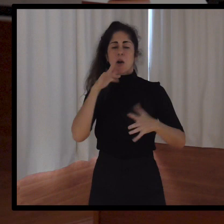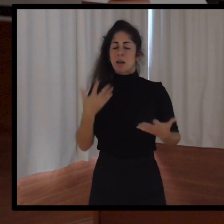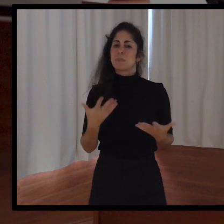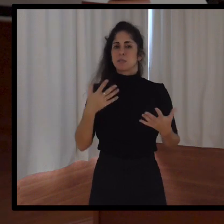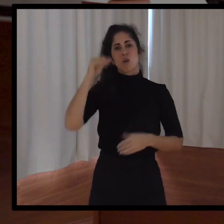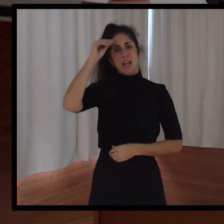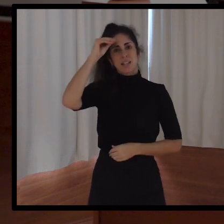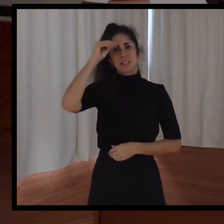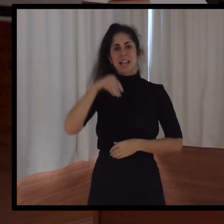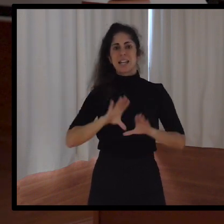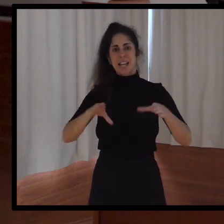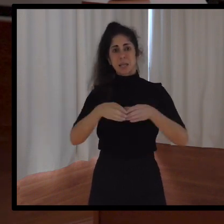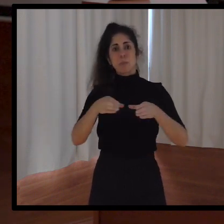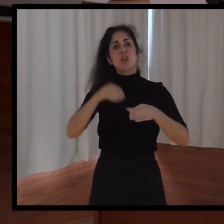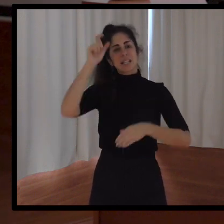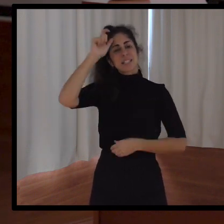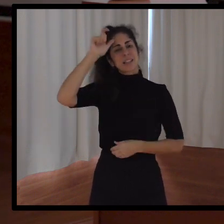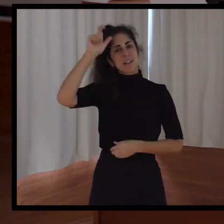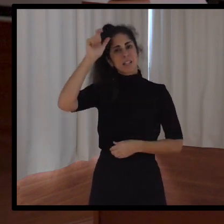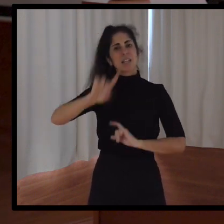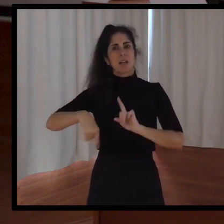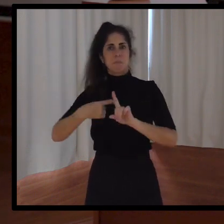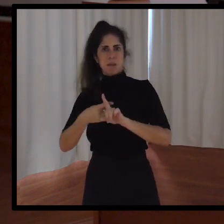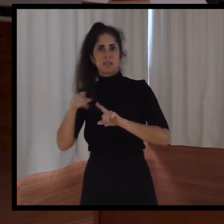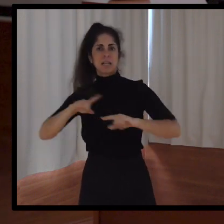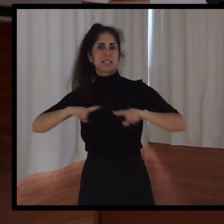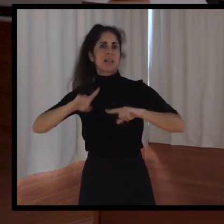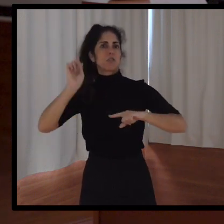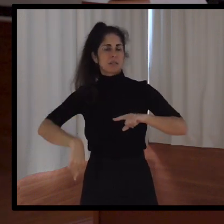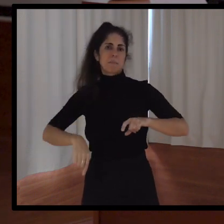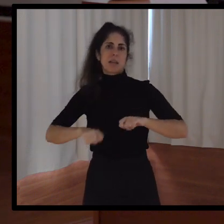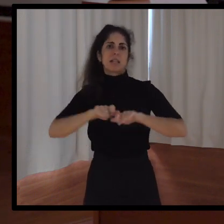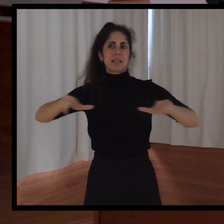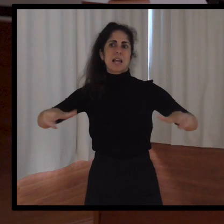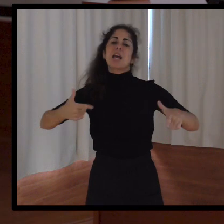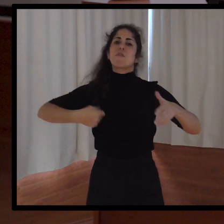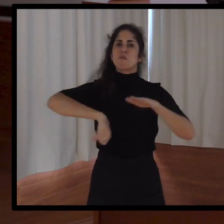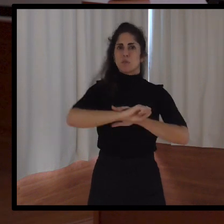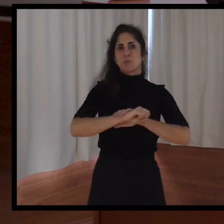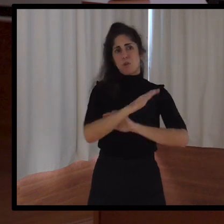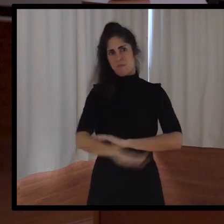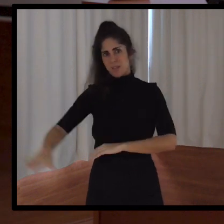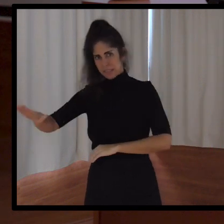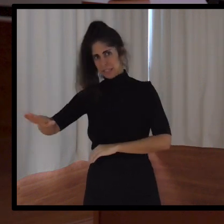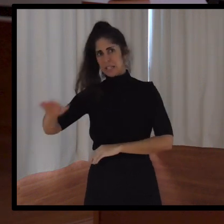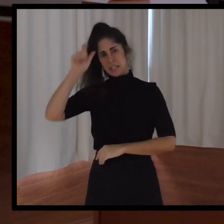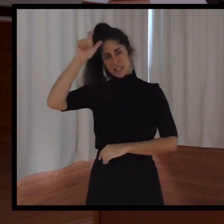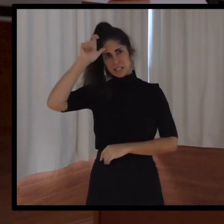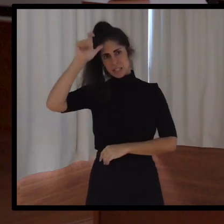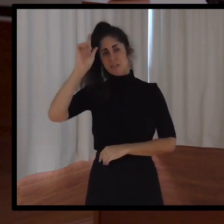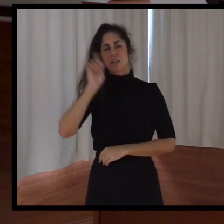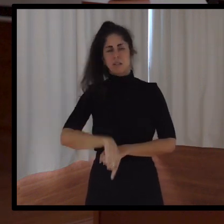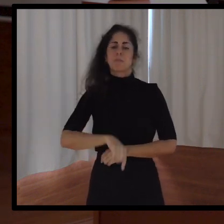Y es entrenador de fútbol base en el Villa de Santa Brígida y en la Unión Deportiva de Las Palmas. Muchas gracias por acompañarnos y,